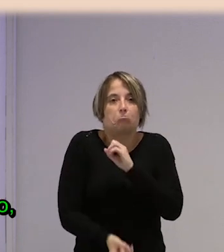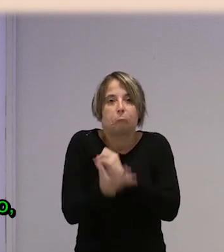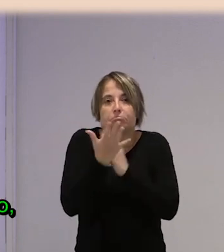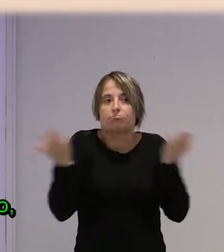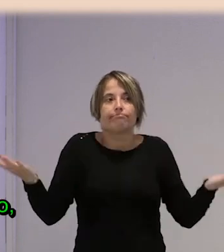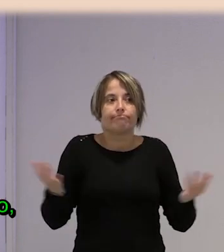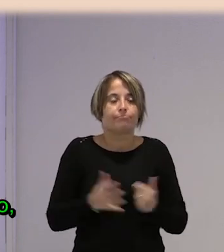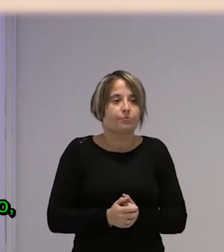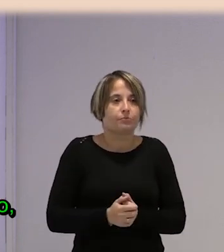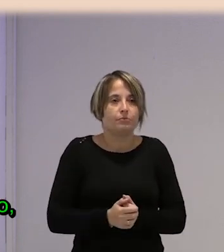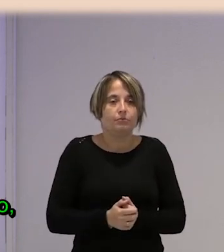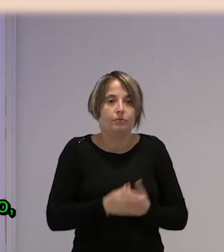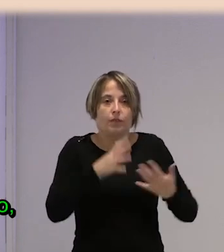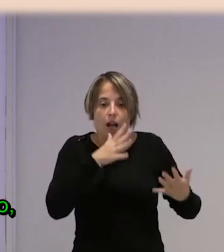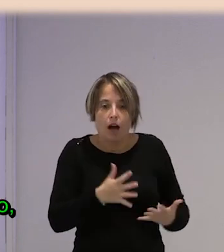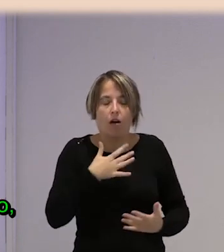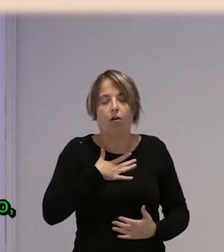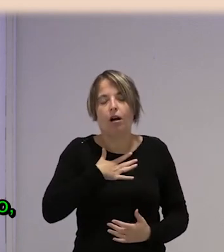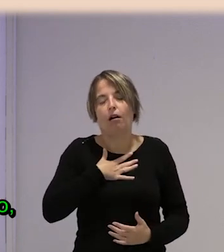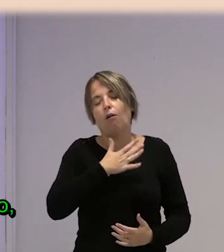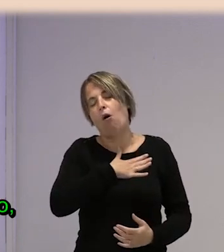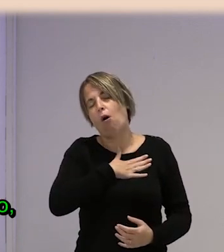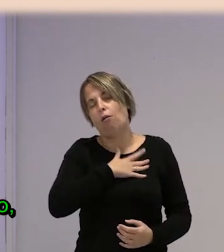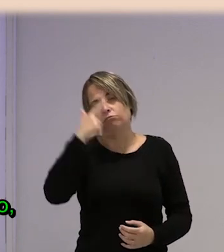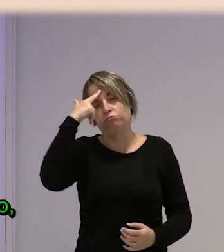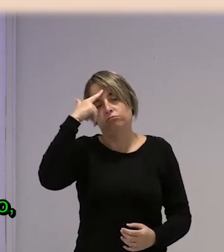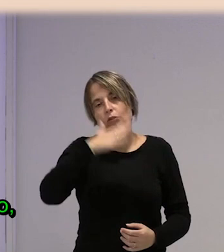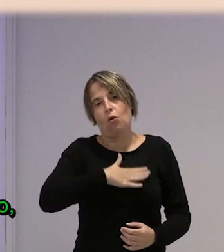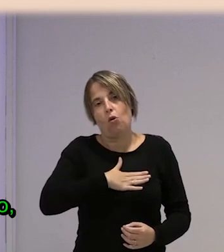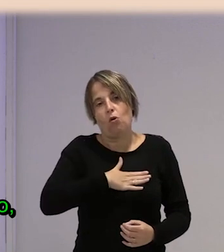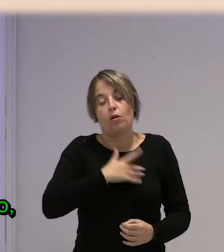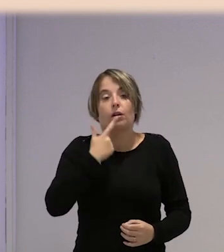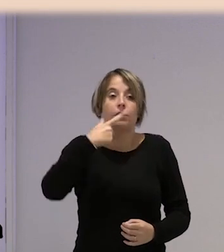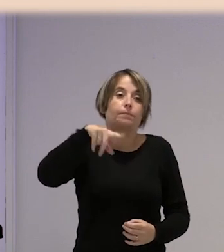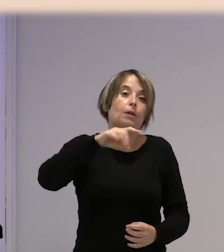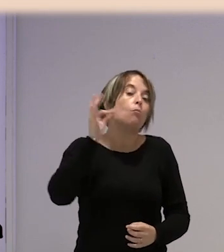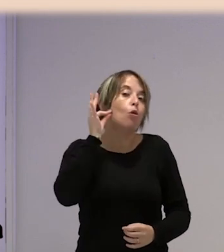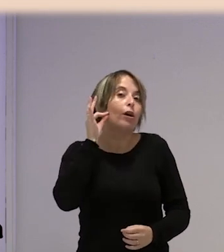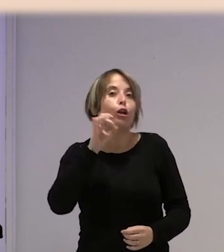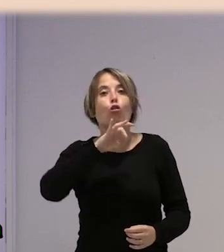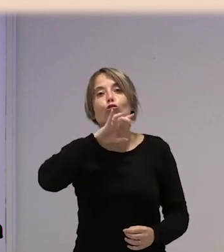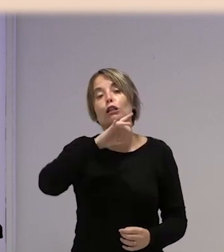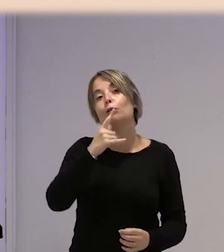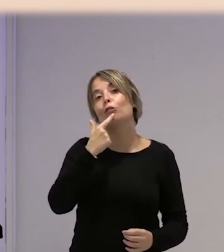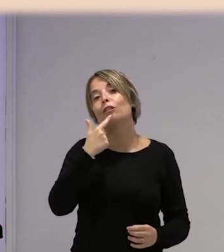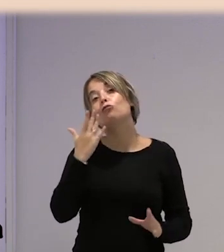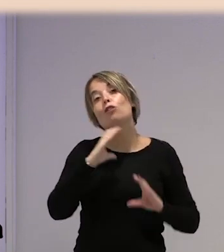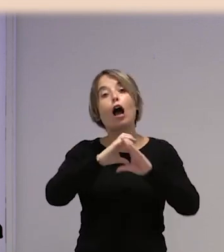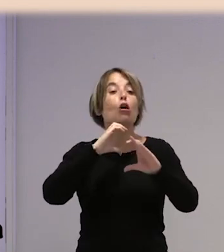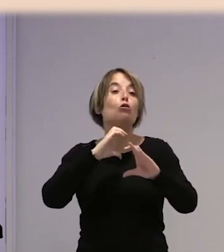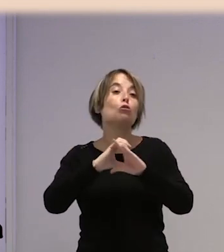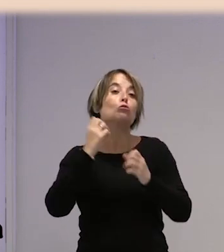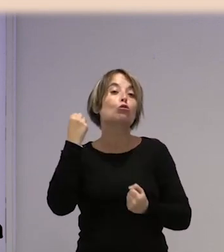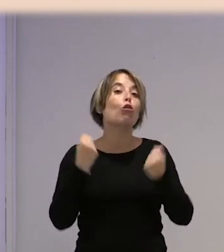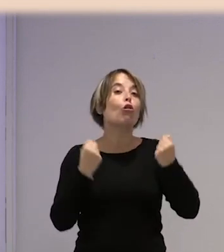dice que se están dando golpes de pecho porque, y bueno, ya tienen que estar contentas porque les ponen un autobús, un microbus o un